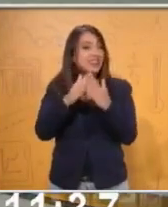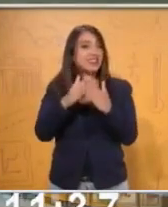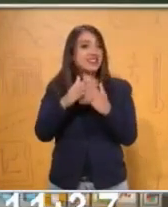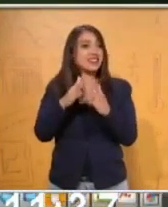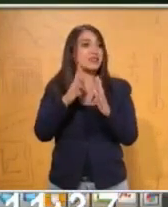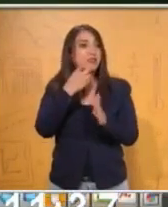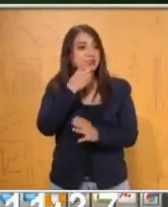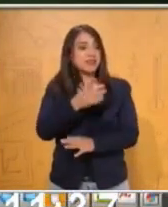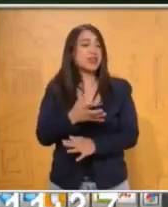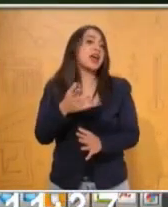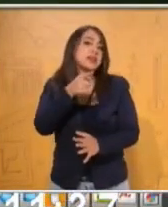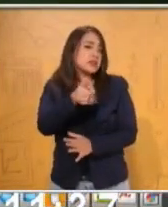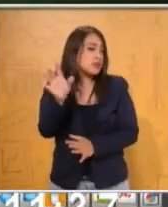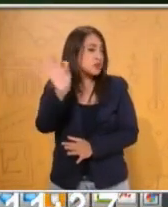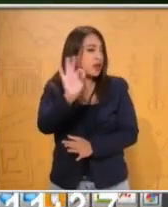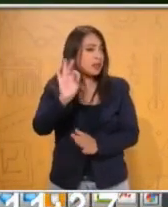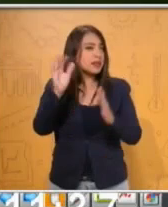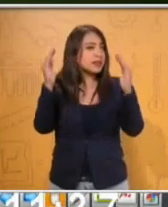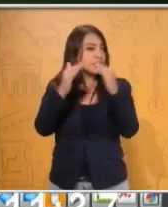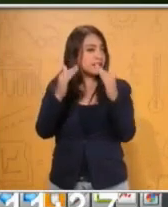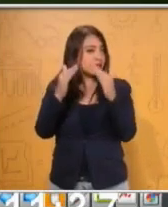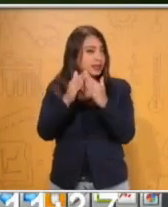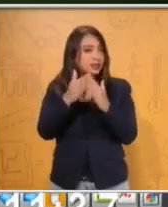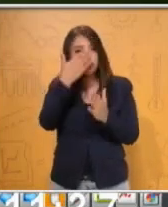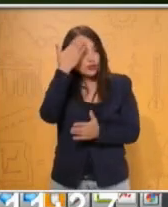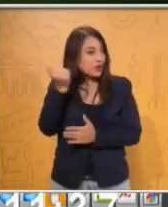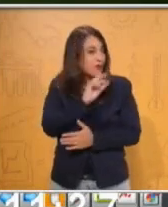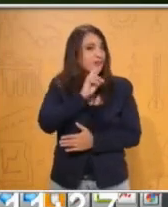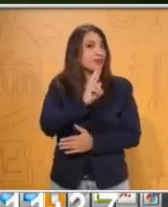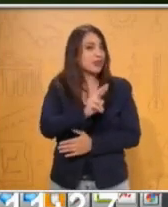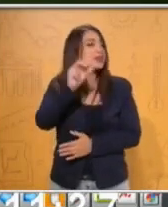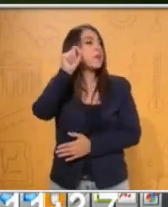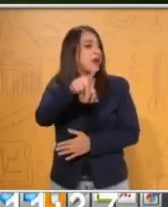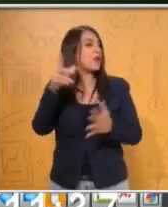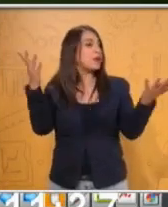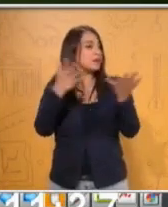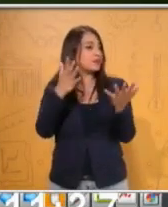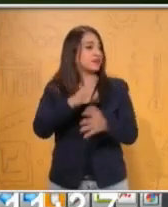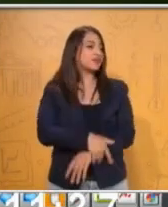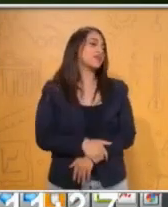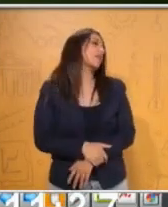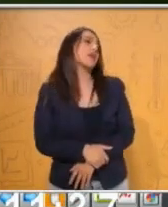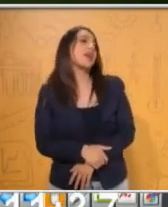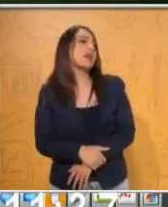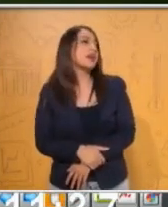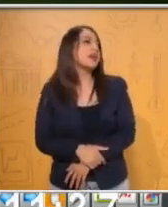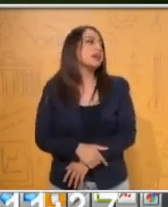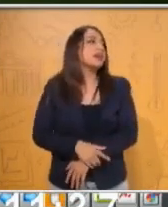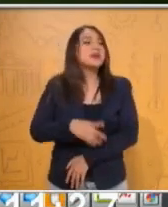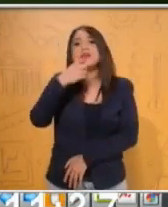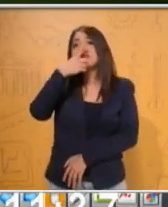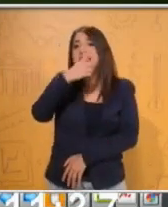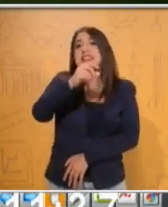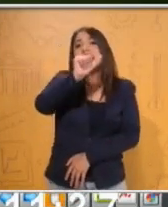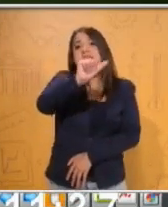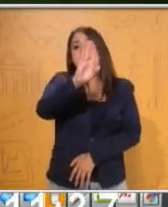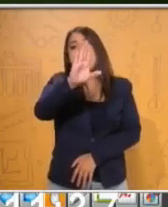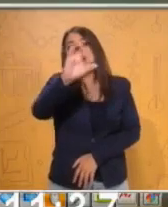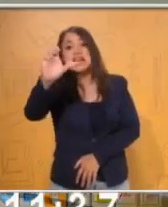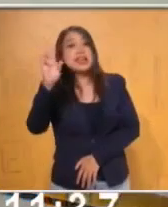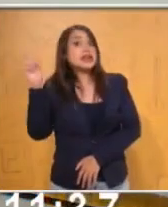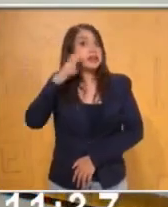Sí, recuerda que si en casita no te supiste la respuesta, también lo haces. Decir el abecedario completo lo más rápido posible.